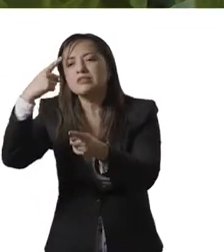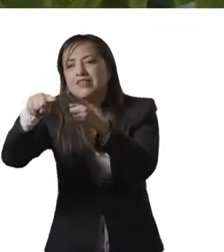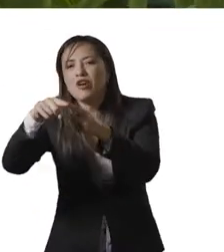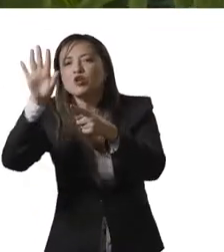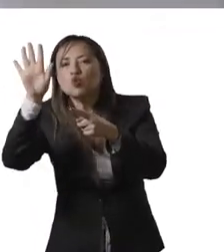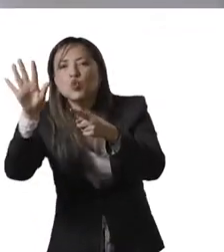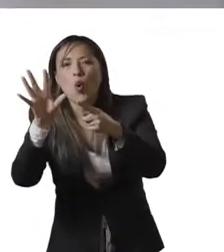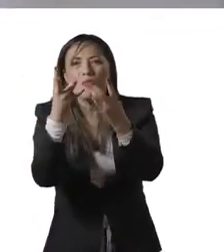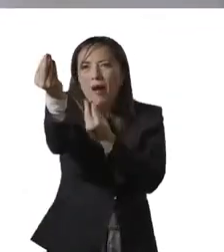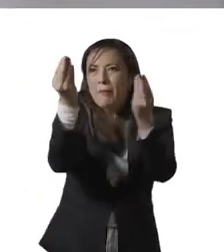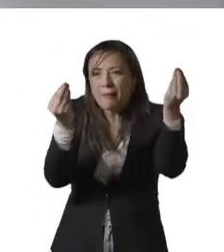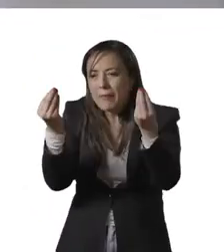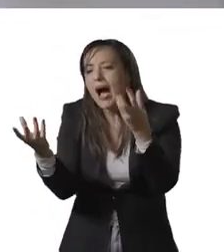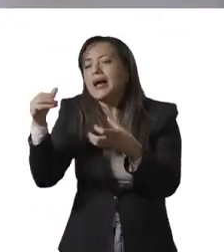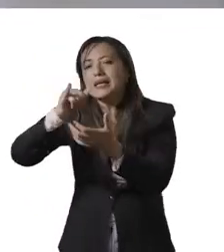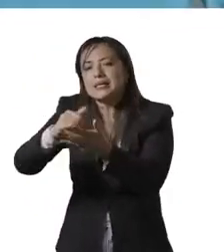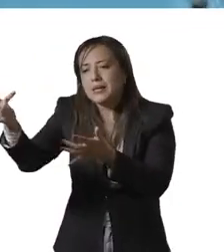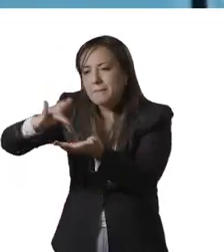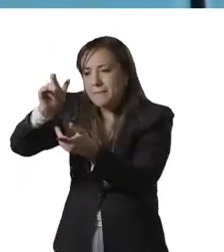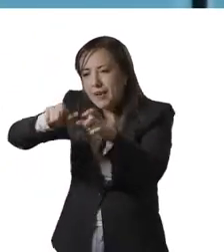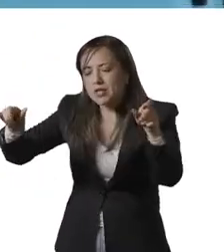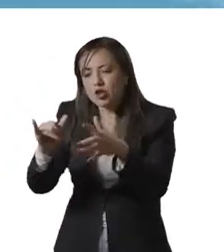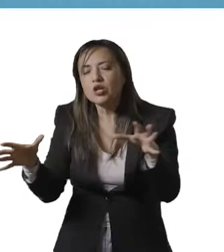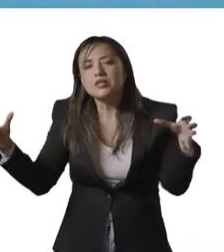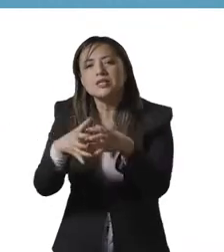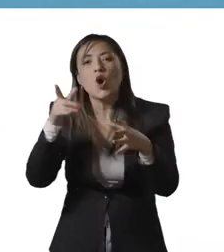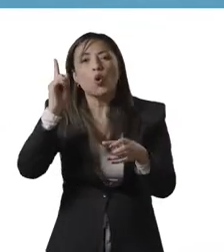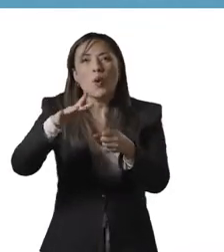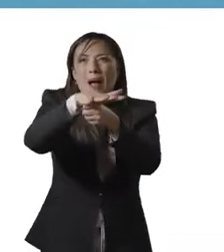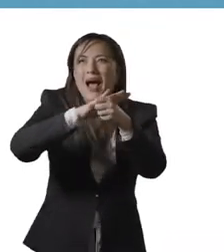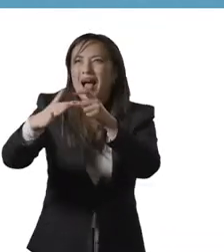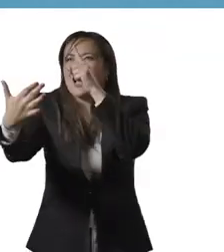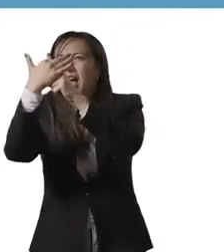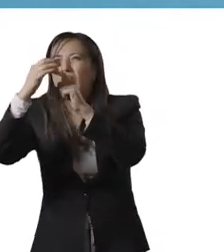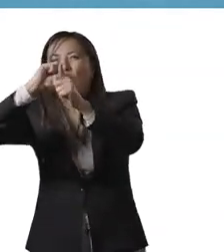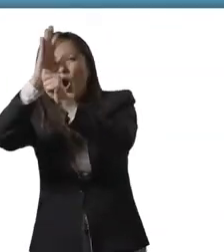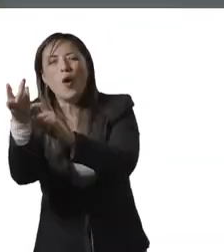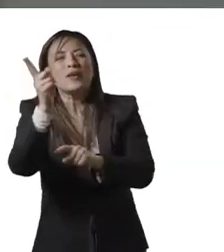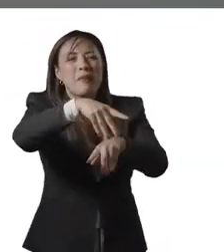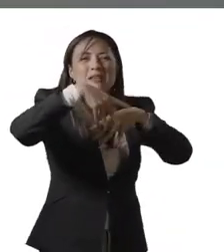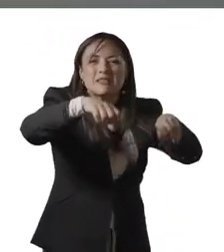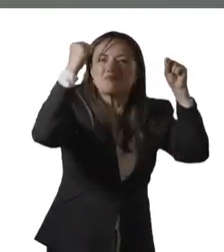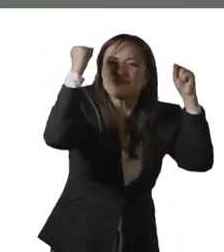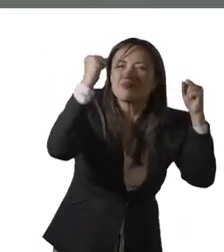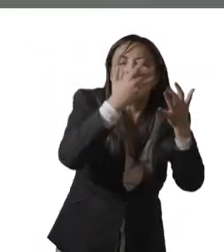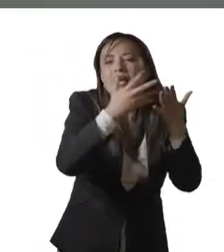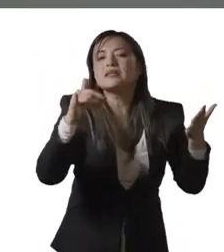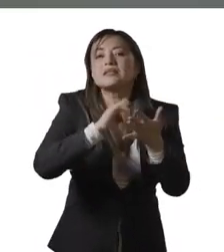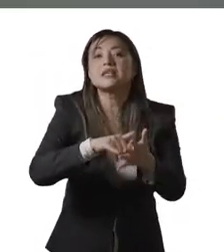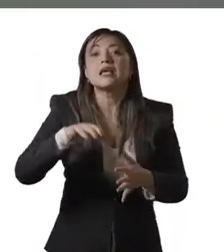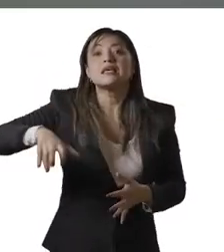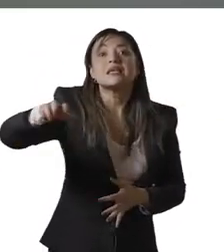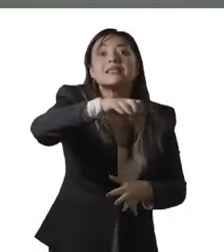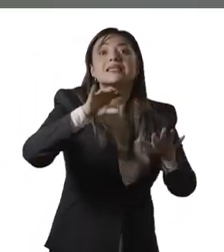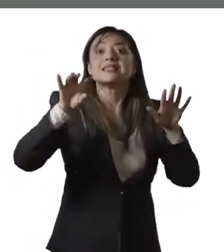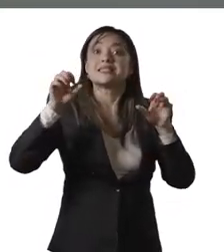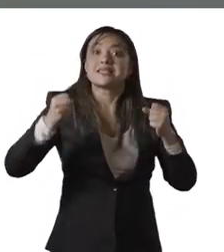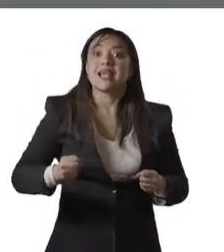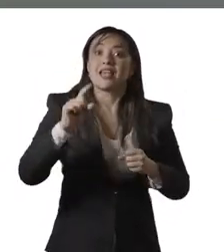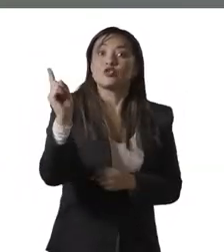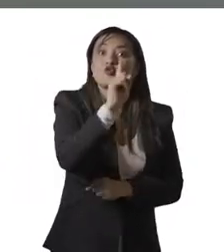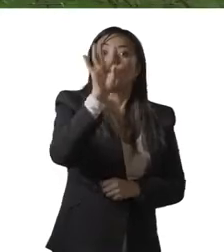estamentos. Después de haber enfrentado esta situación de crisis, las nueve sedes de la Universidad Nacional en el país